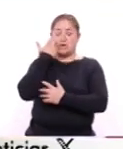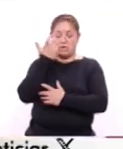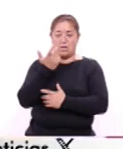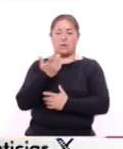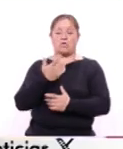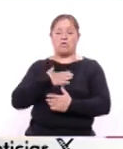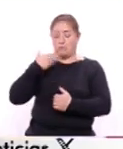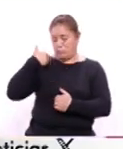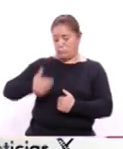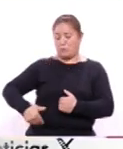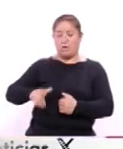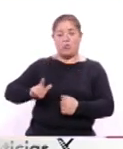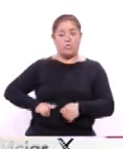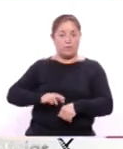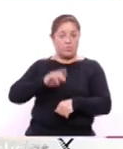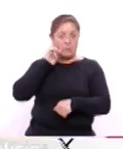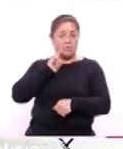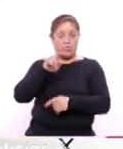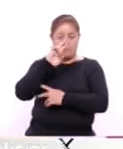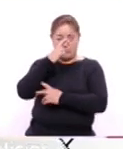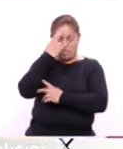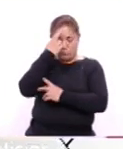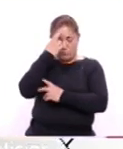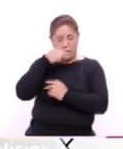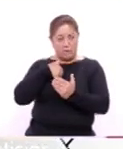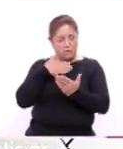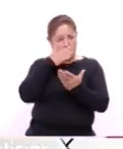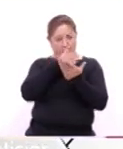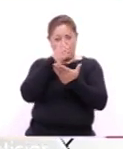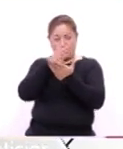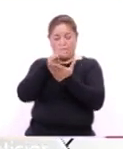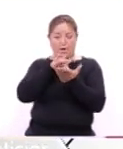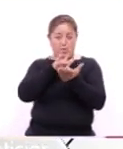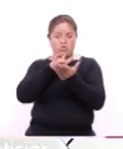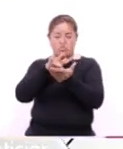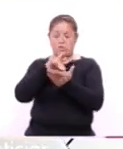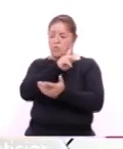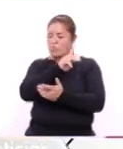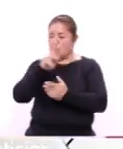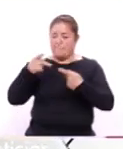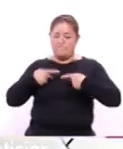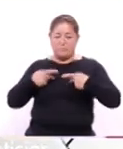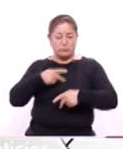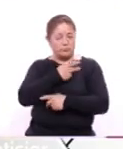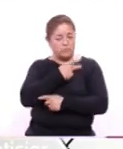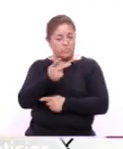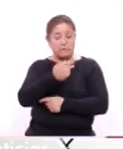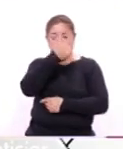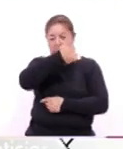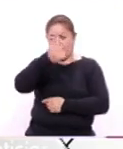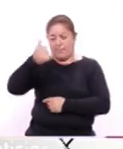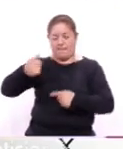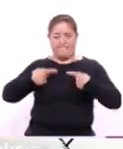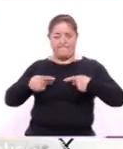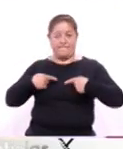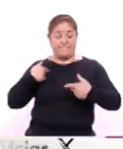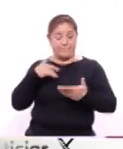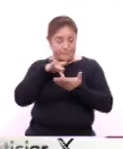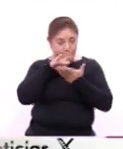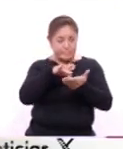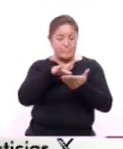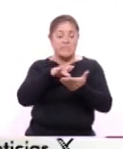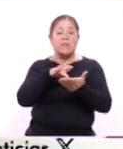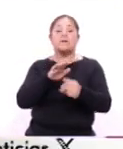recuerden por haber entrado a todos los hogares de la gente más pobre. Que cada persona a la que yo llegue es porque le